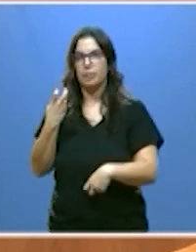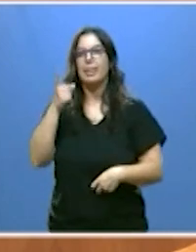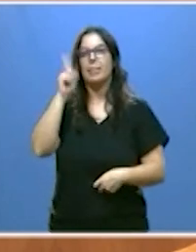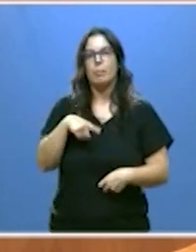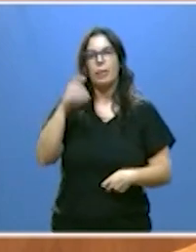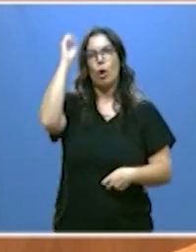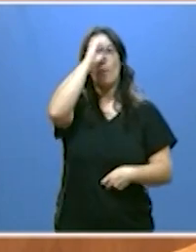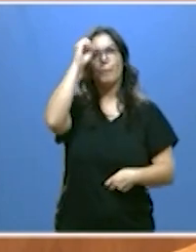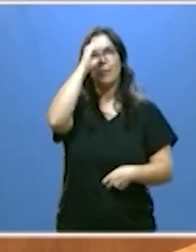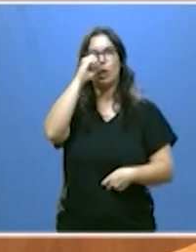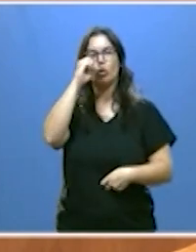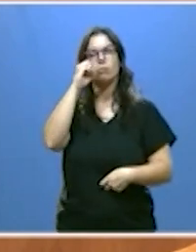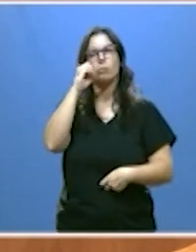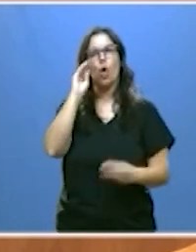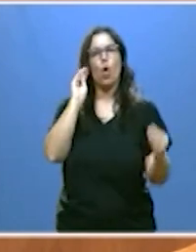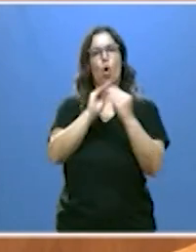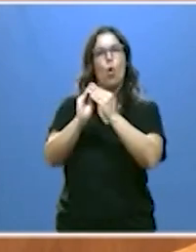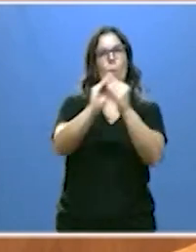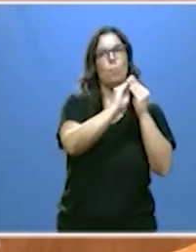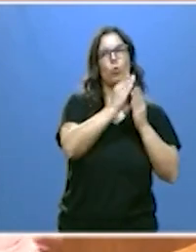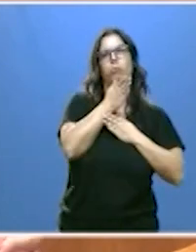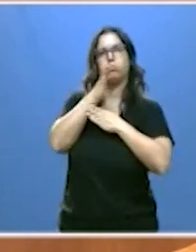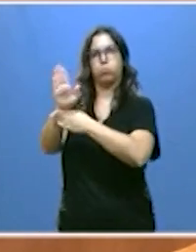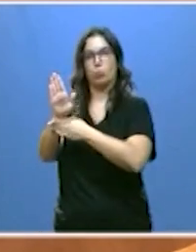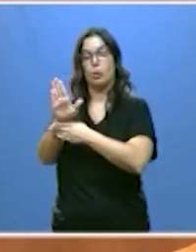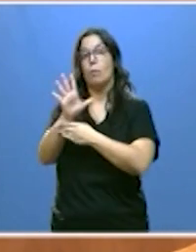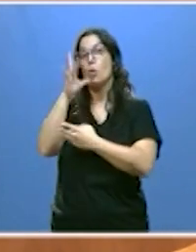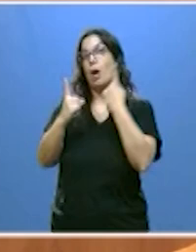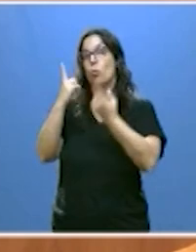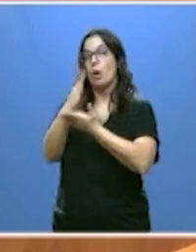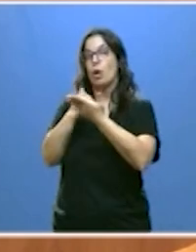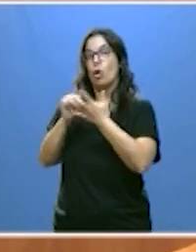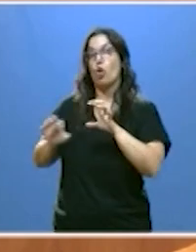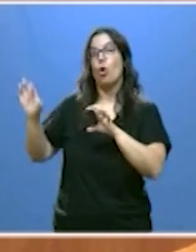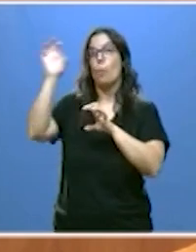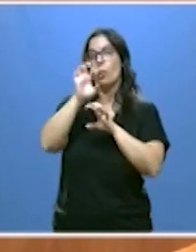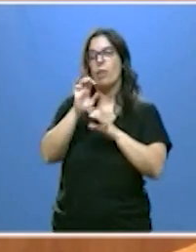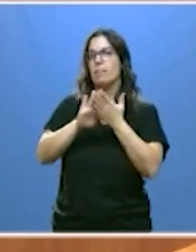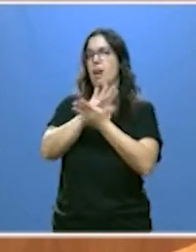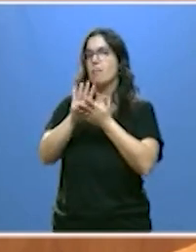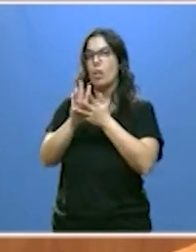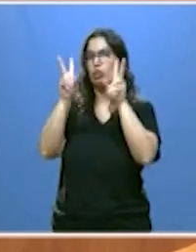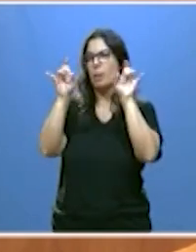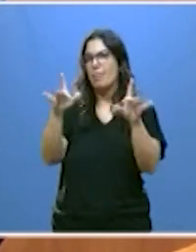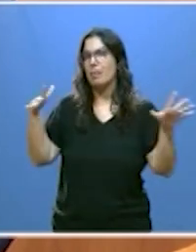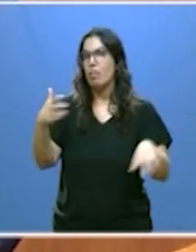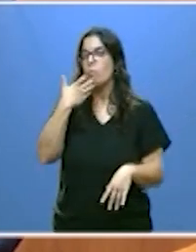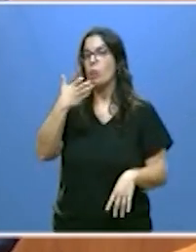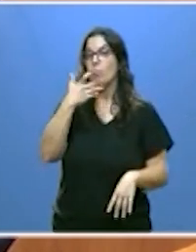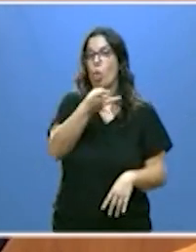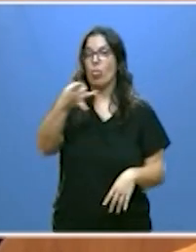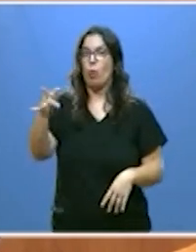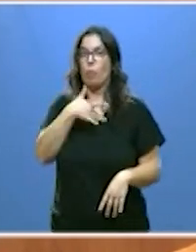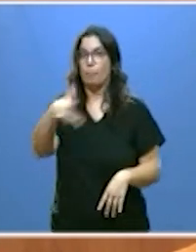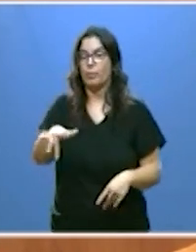en el debate nacional abierto por algunas comunidades autónomas sobre temas tan sensibles como es la condonación de